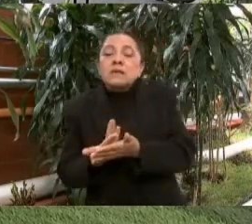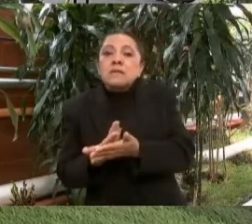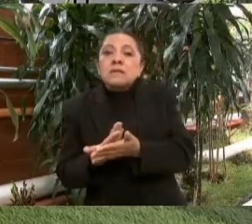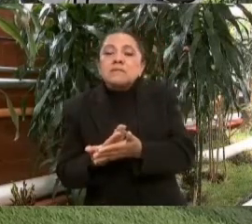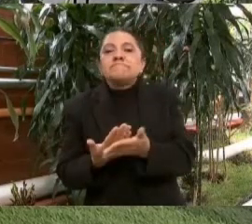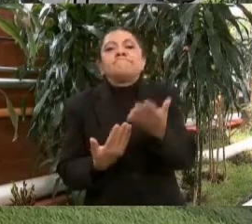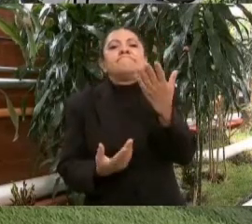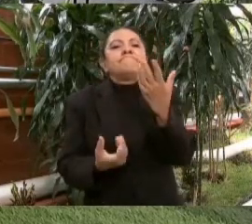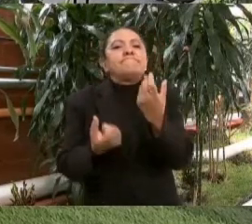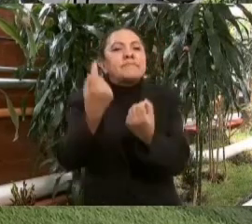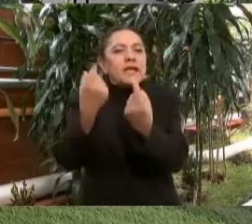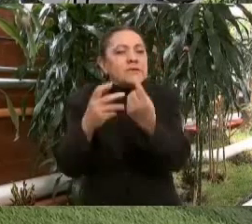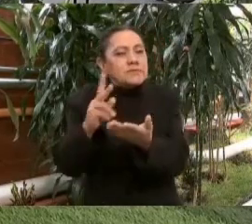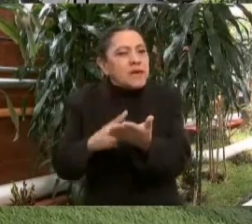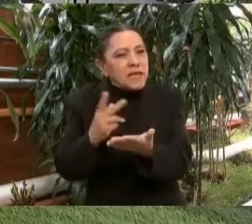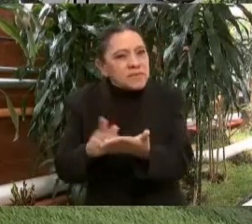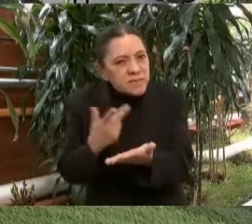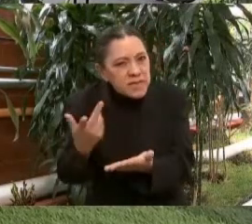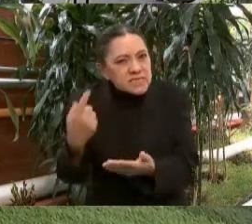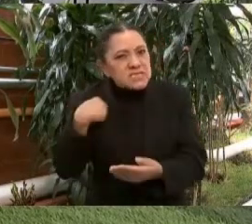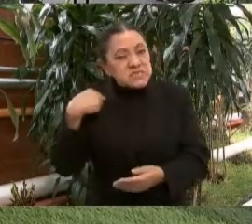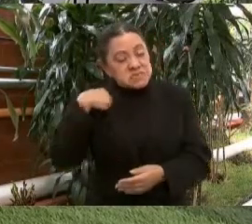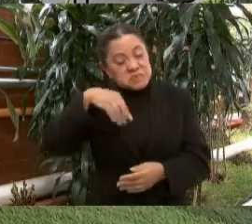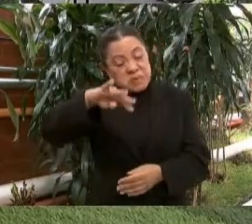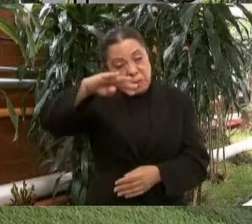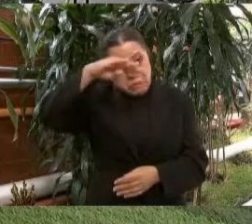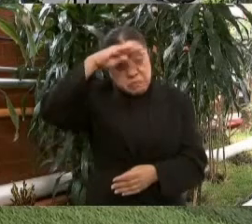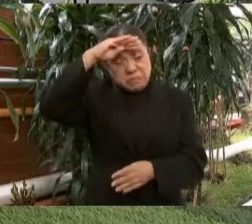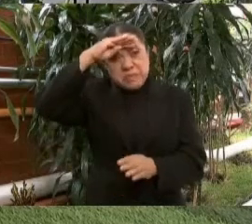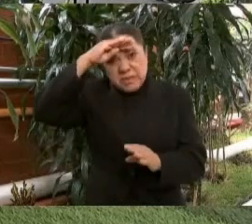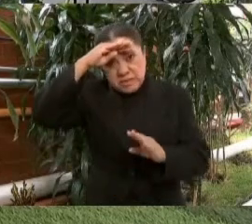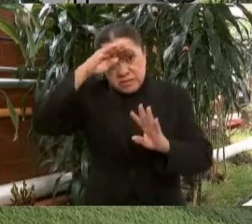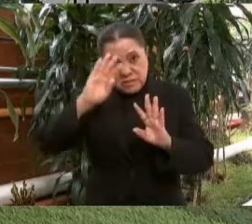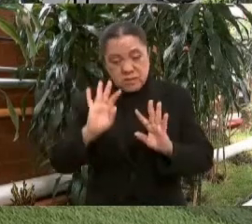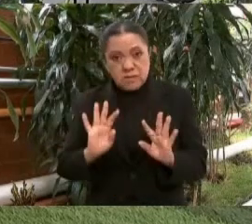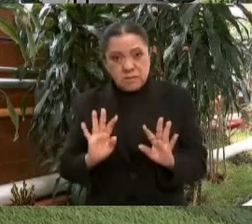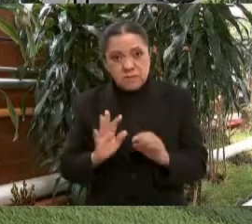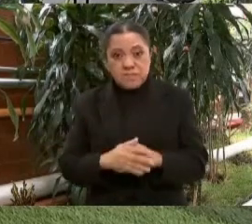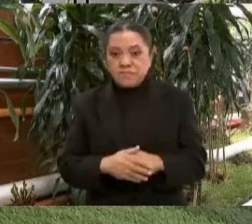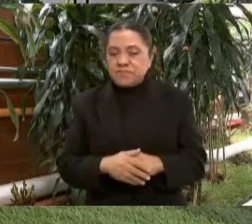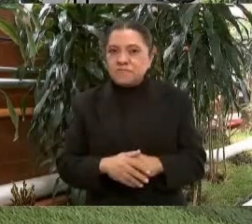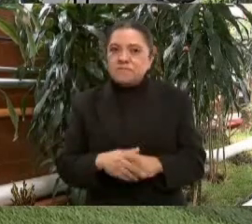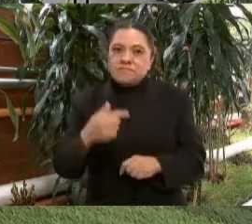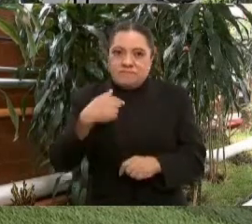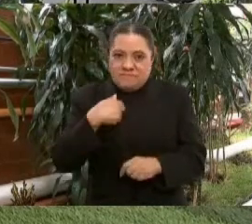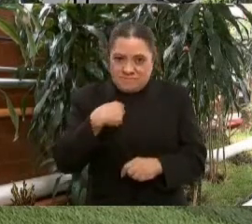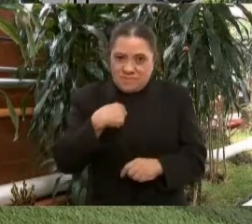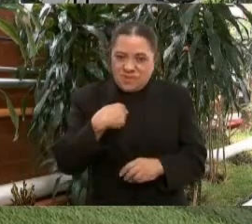para mí de manera indebida